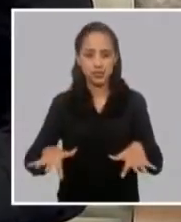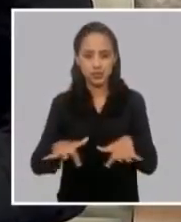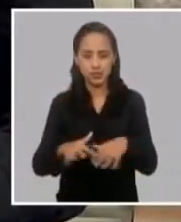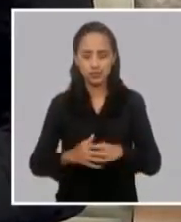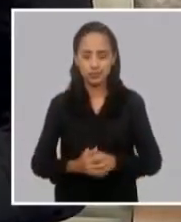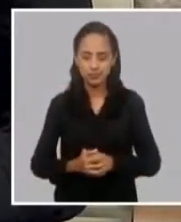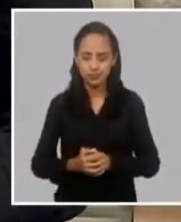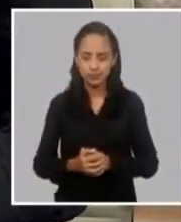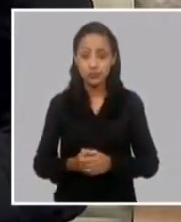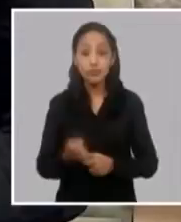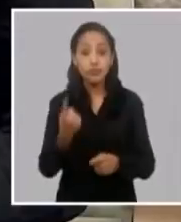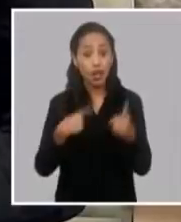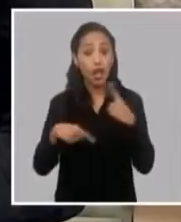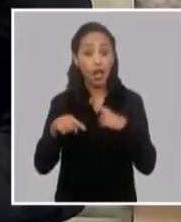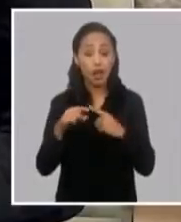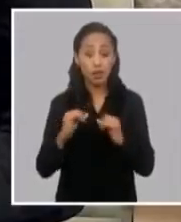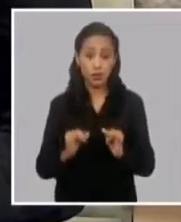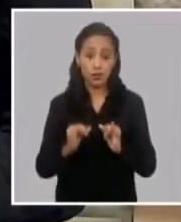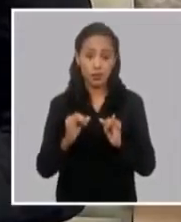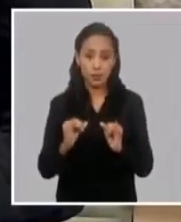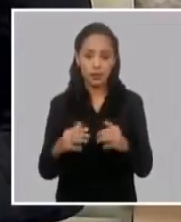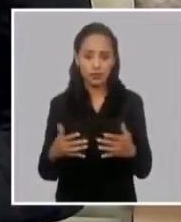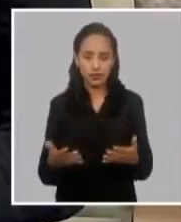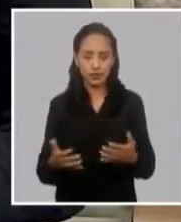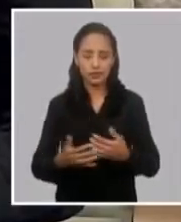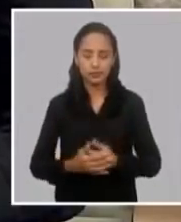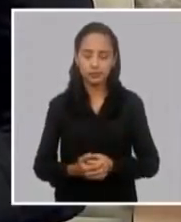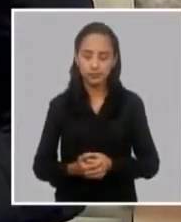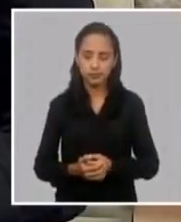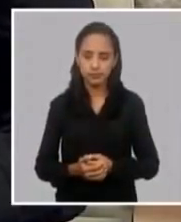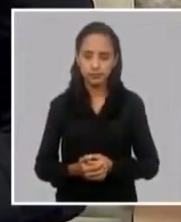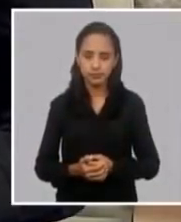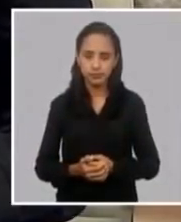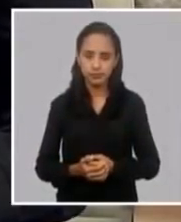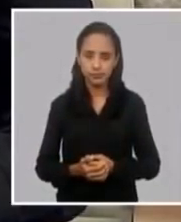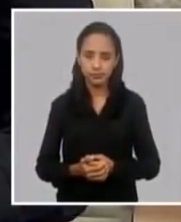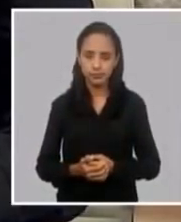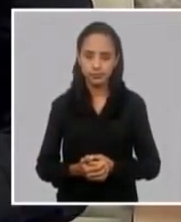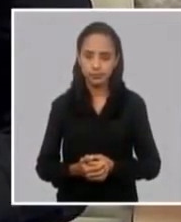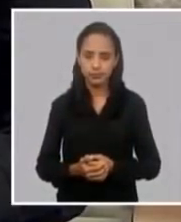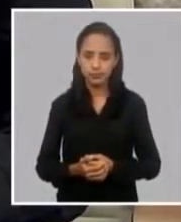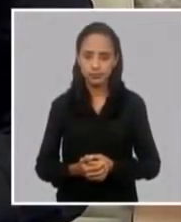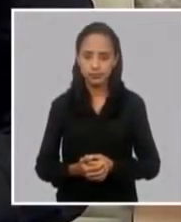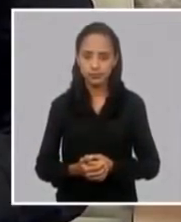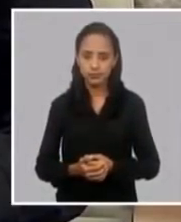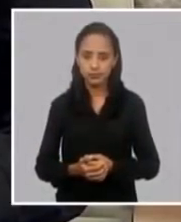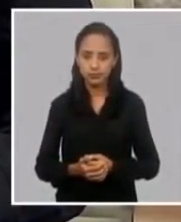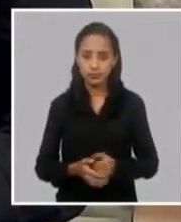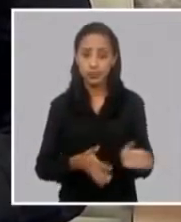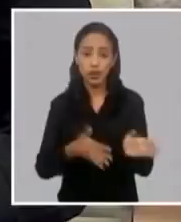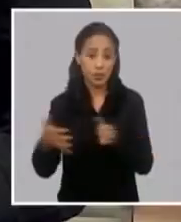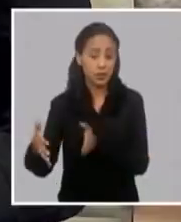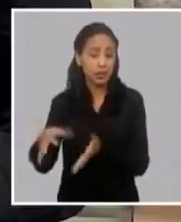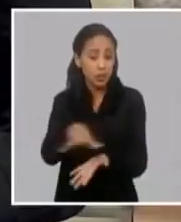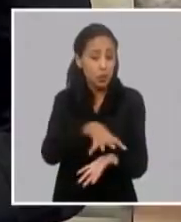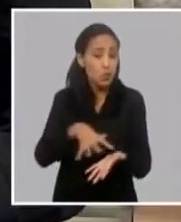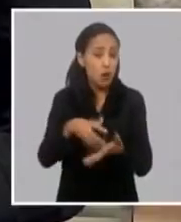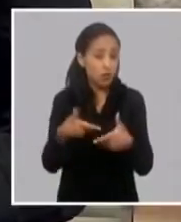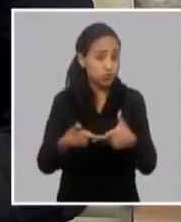hay algo que añadir, que es que aparte de las grandes generadoras de energía,